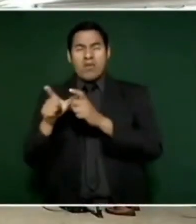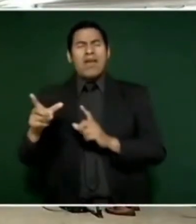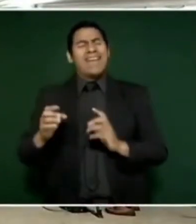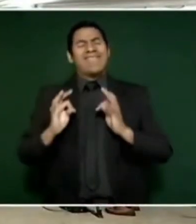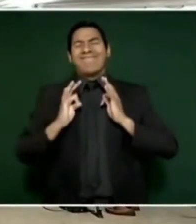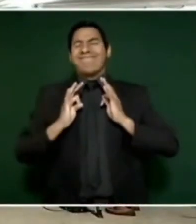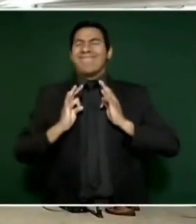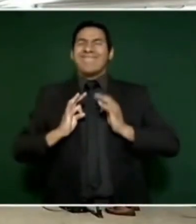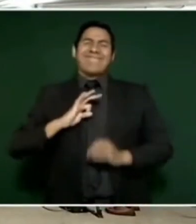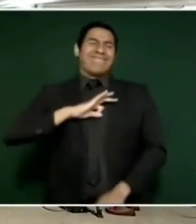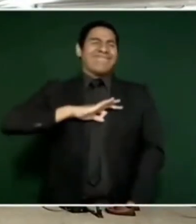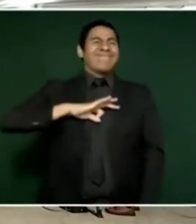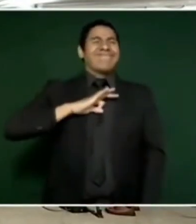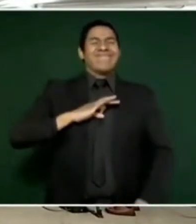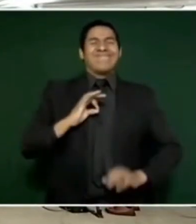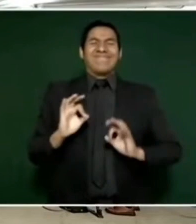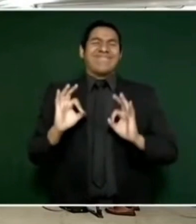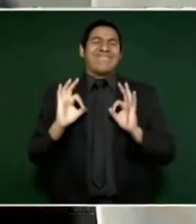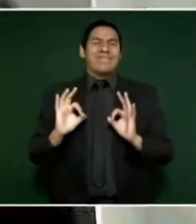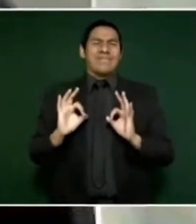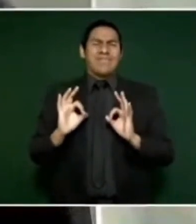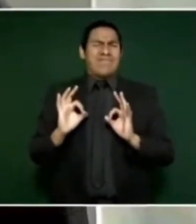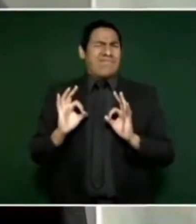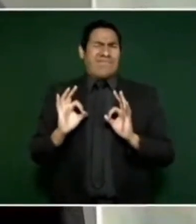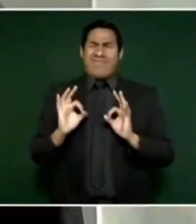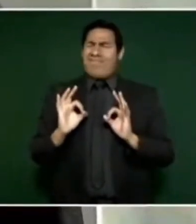si de ellos dependiera,